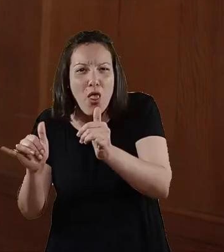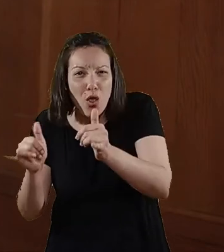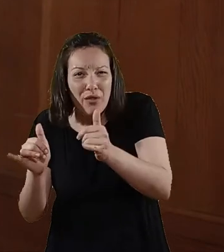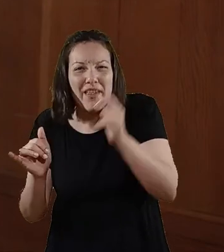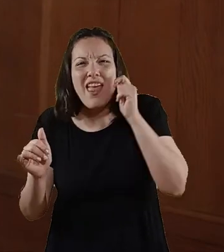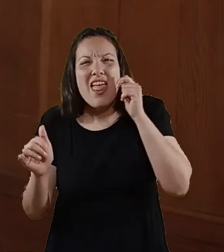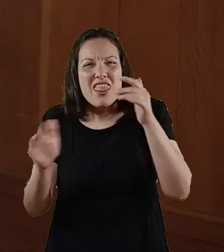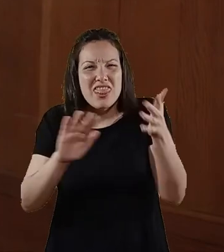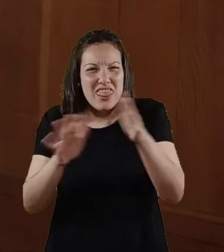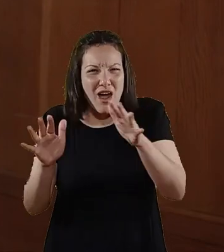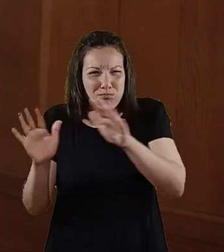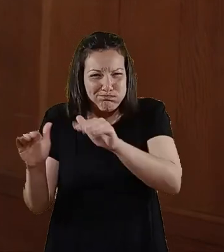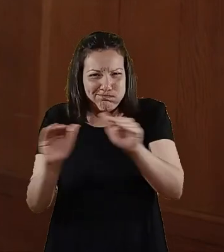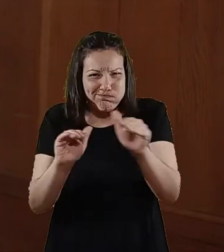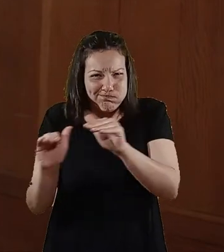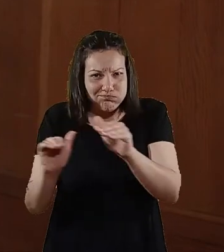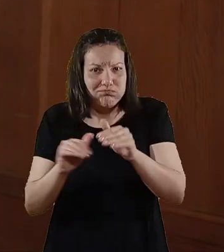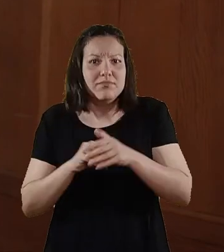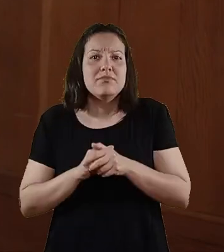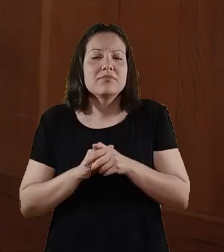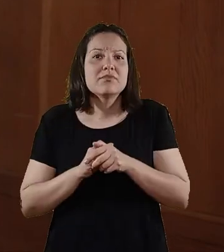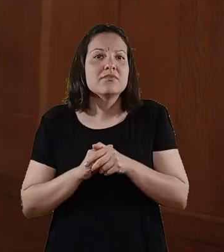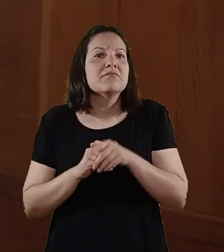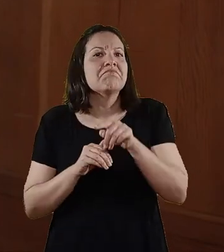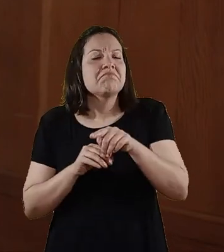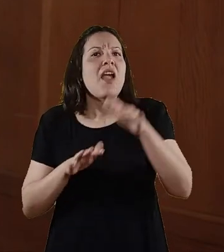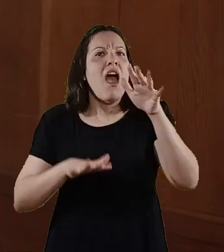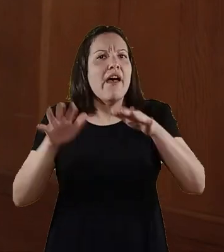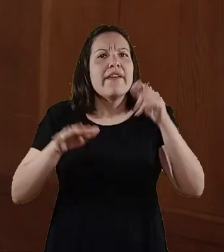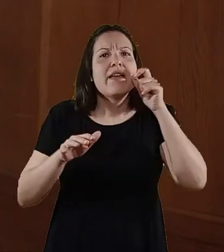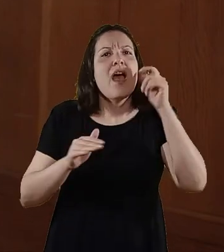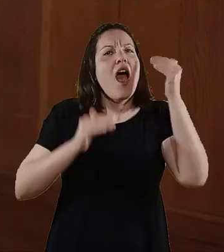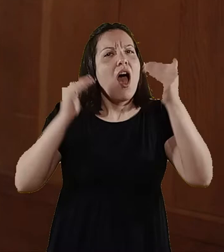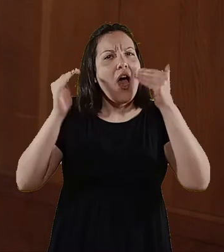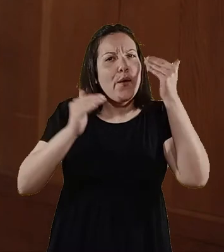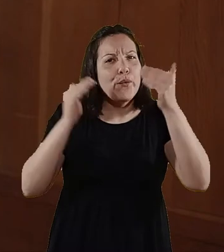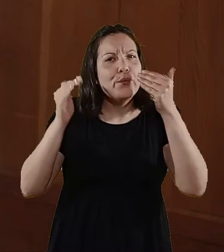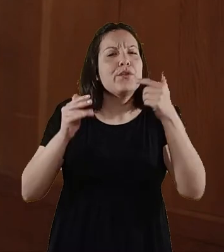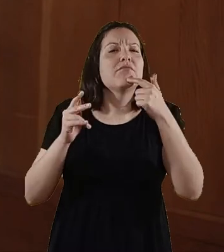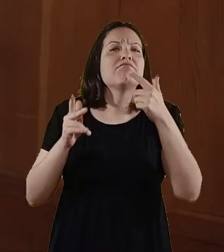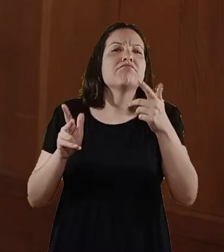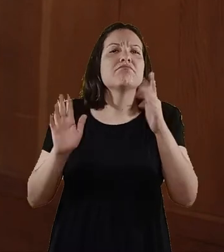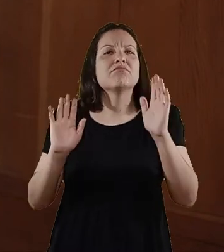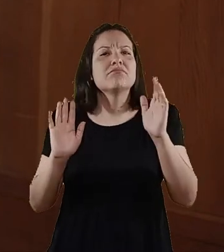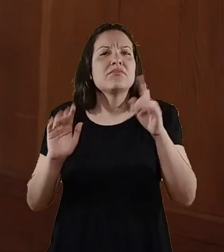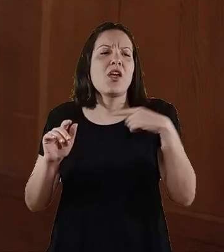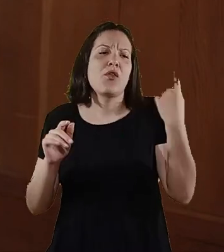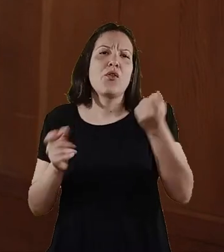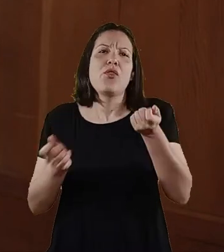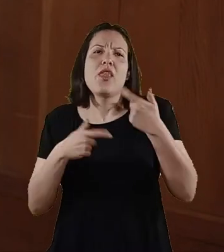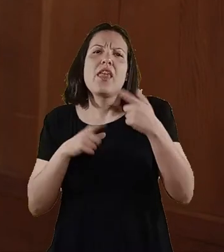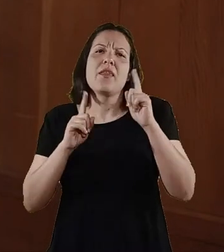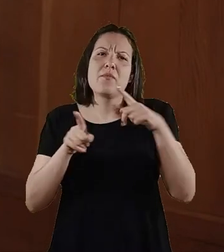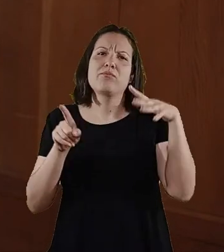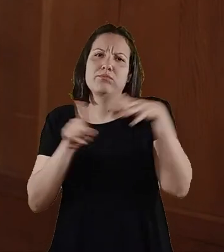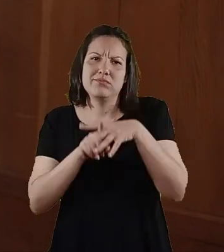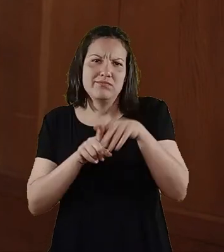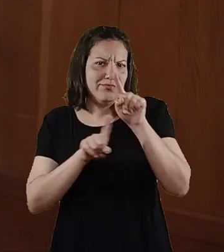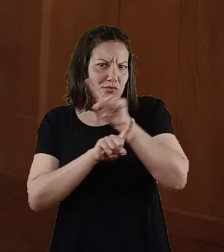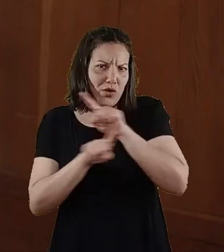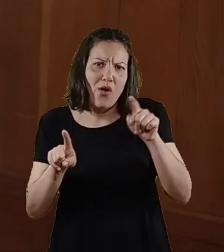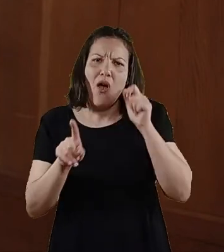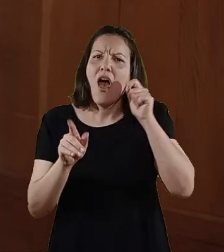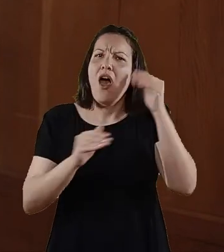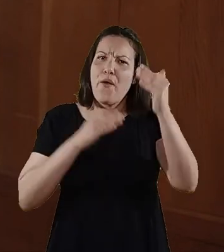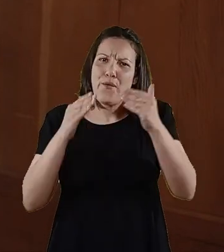mismo rango etario. Muchas veces los adultos nos hacen bullying. No, a